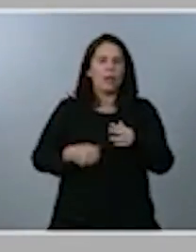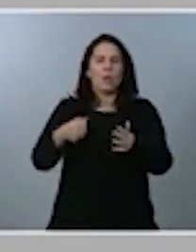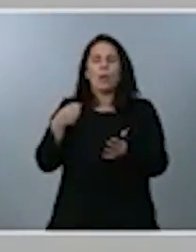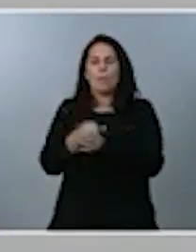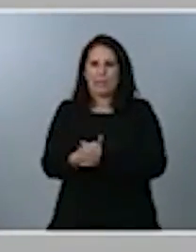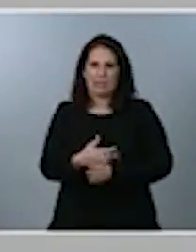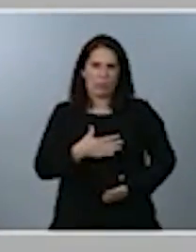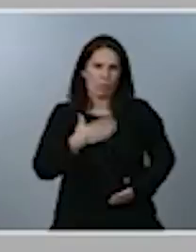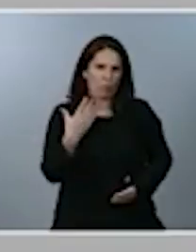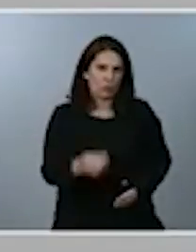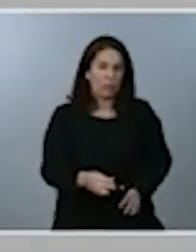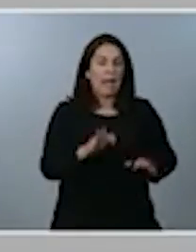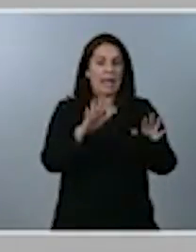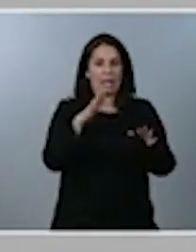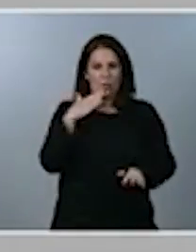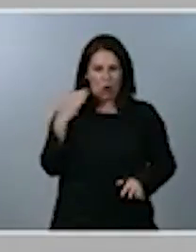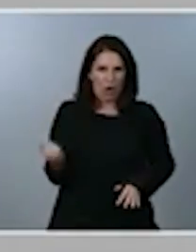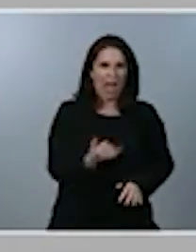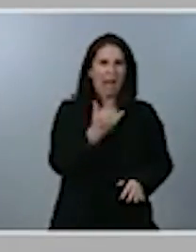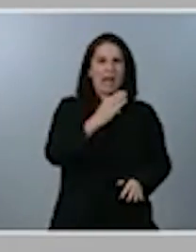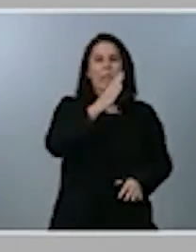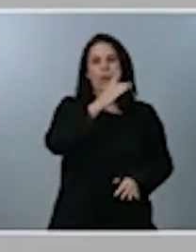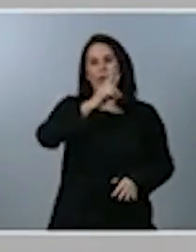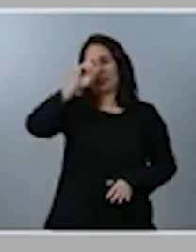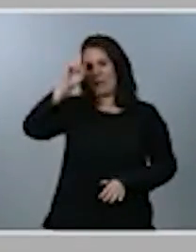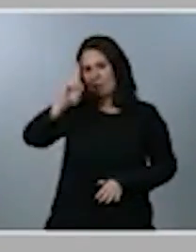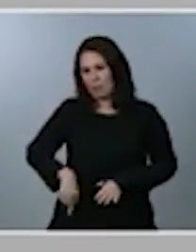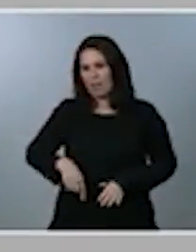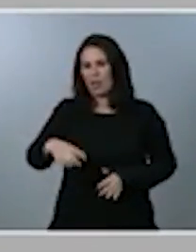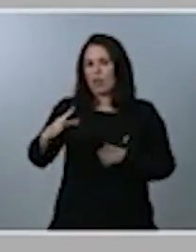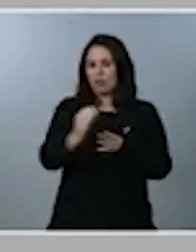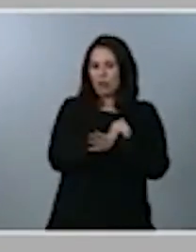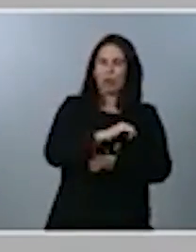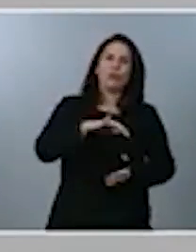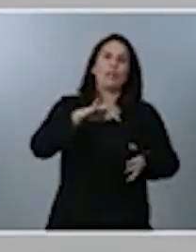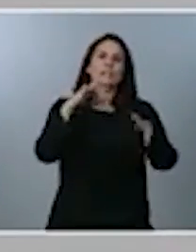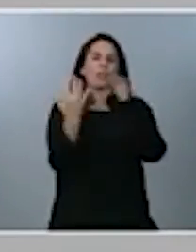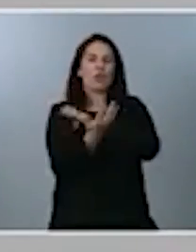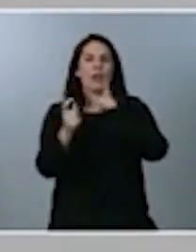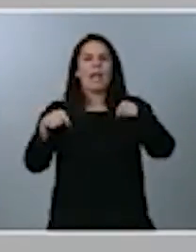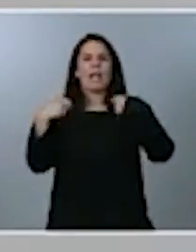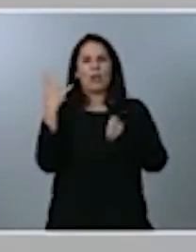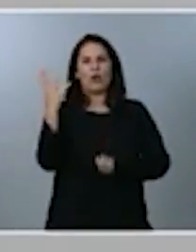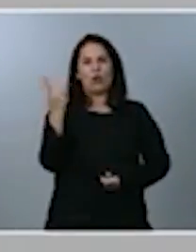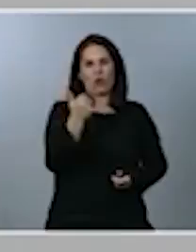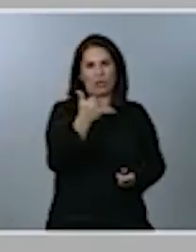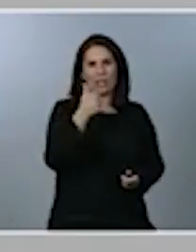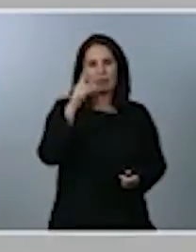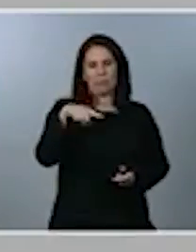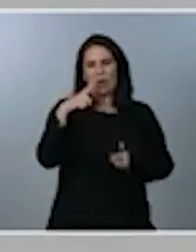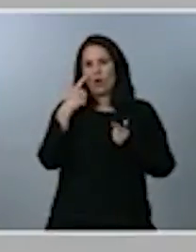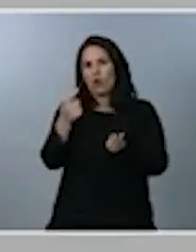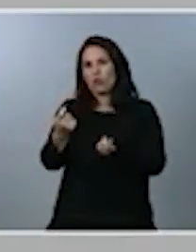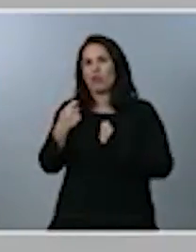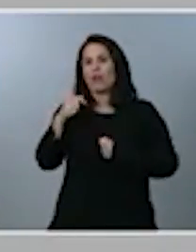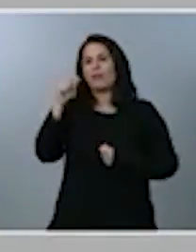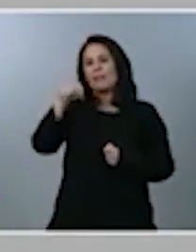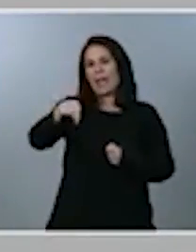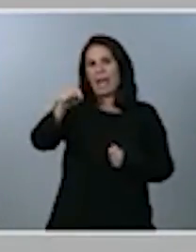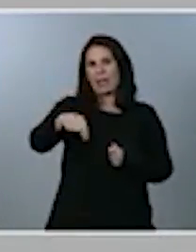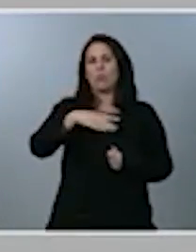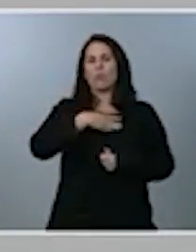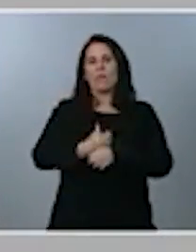porque también controlemos todos los elementos de transición ecológica que son un caldo de cultivo para esa proliferación de enfermedades.